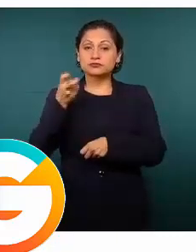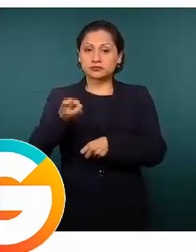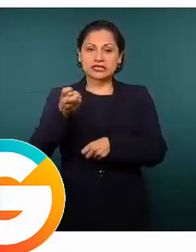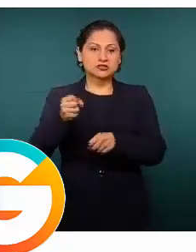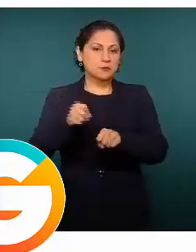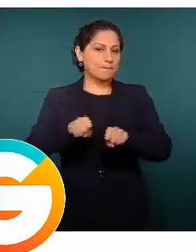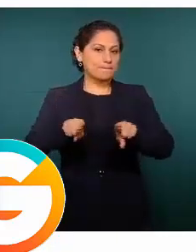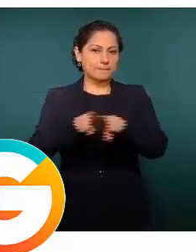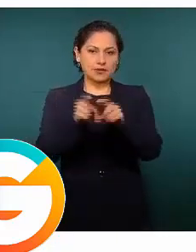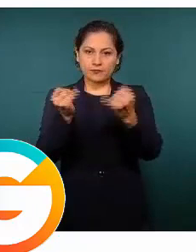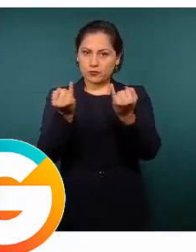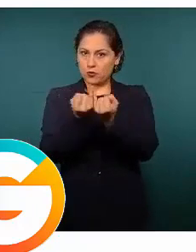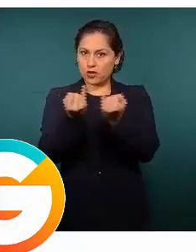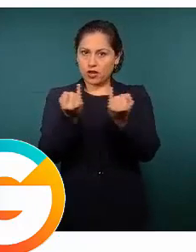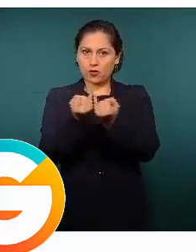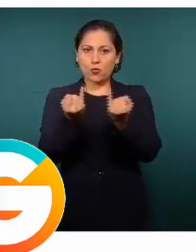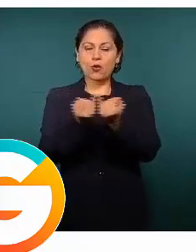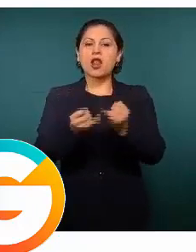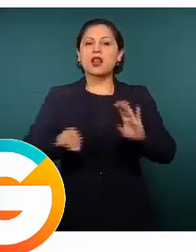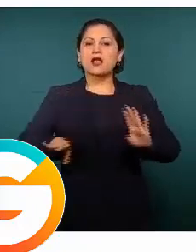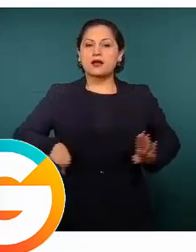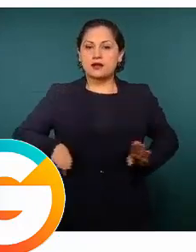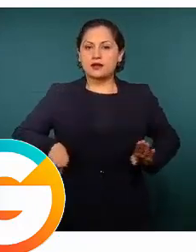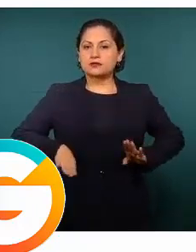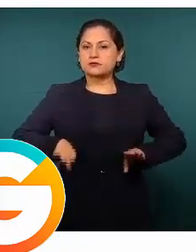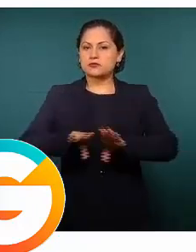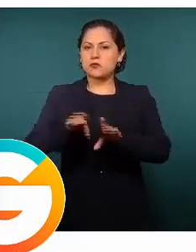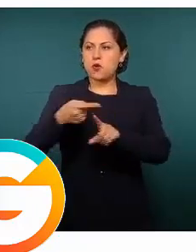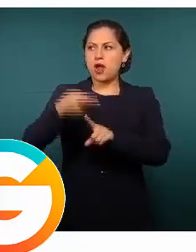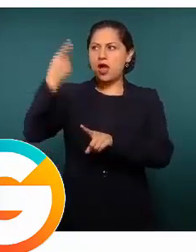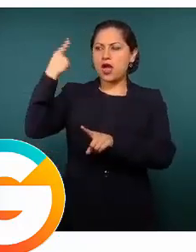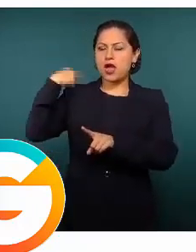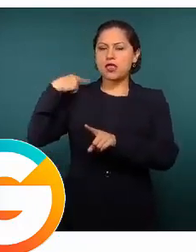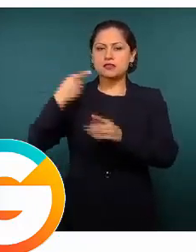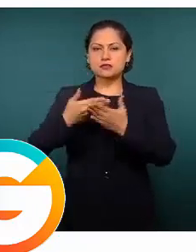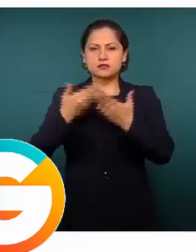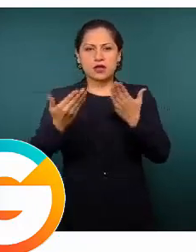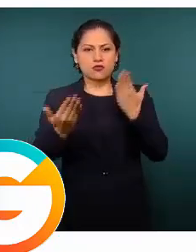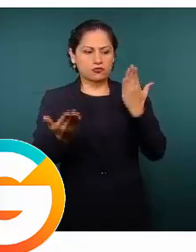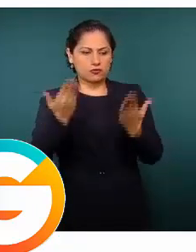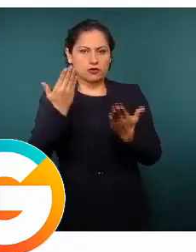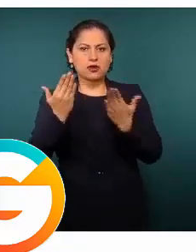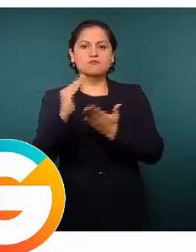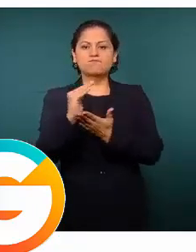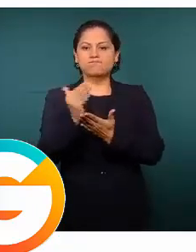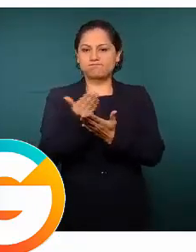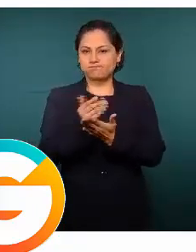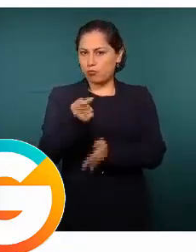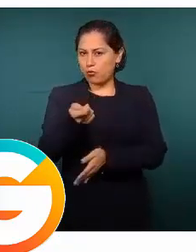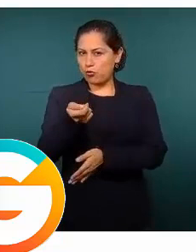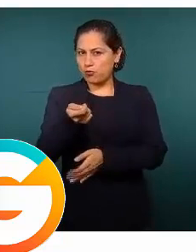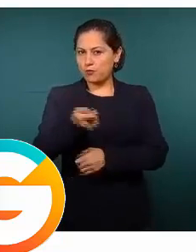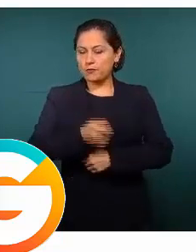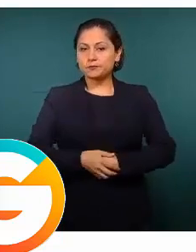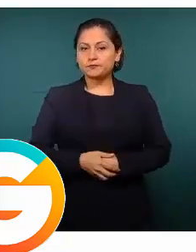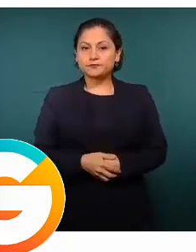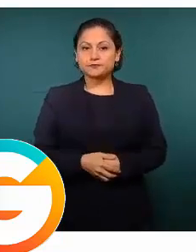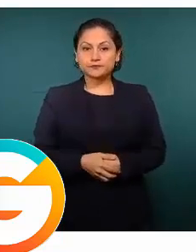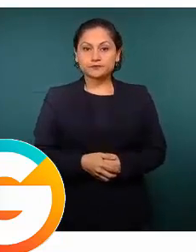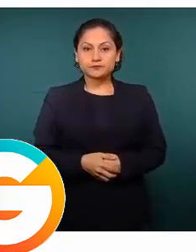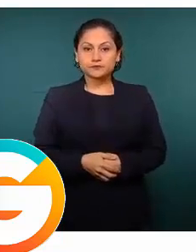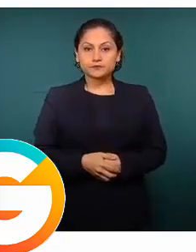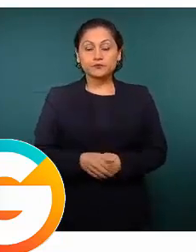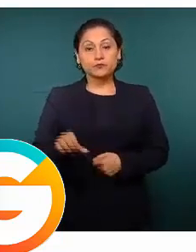misma circunstancia, una tendencia a la baja. La que sigue, las